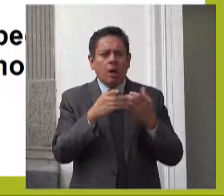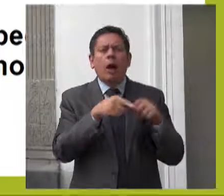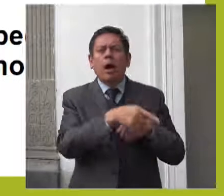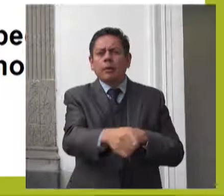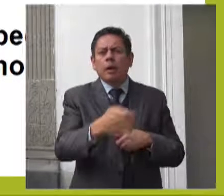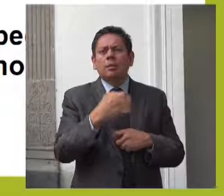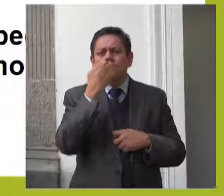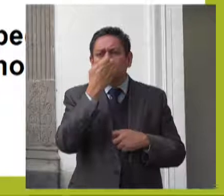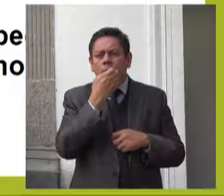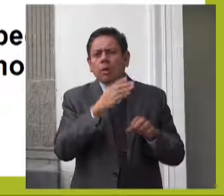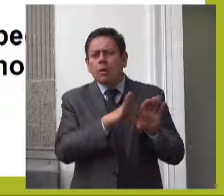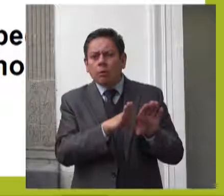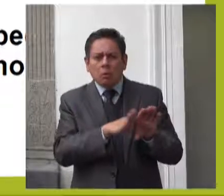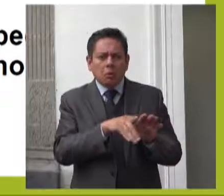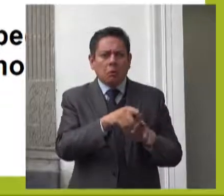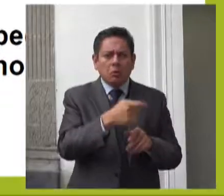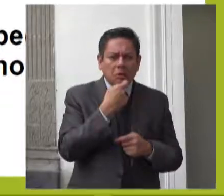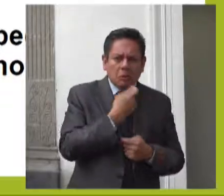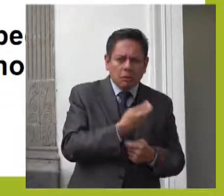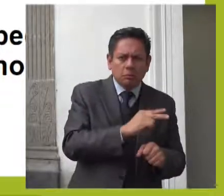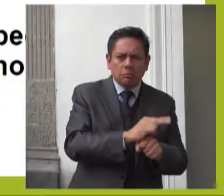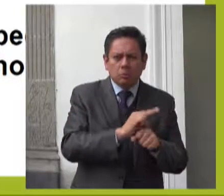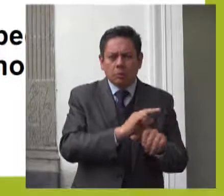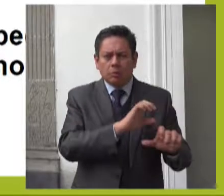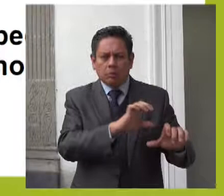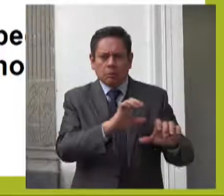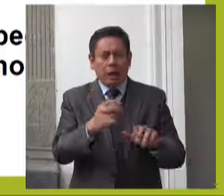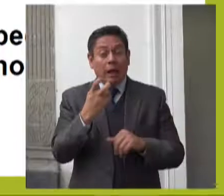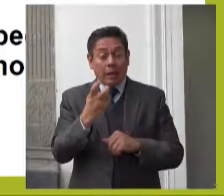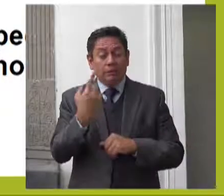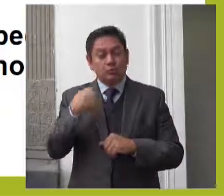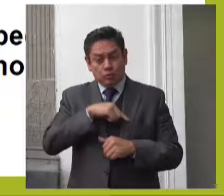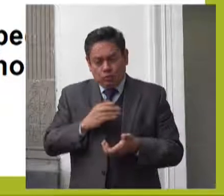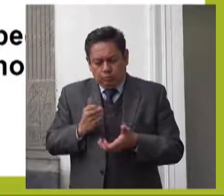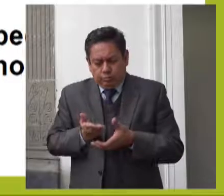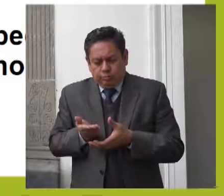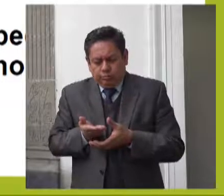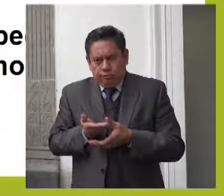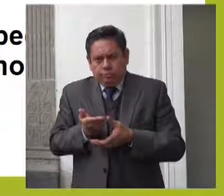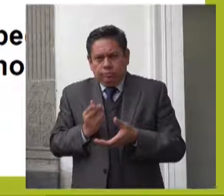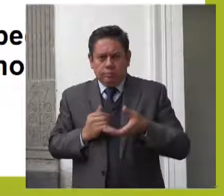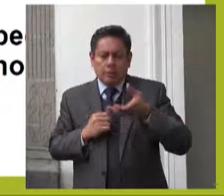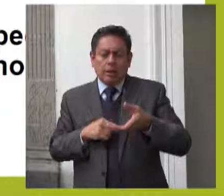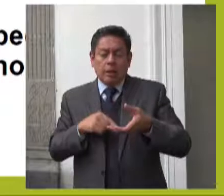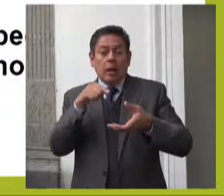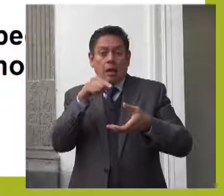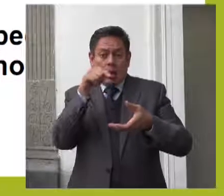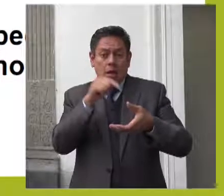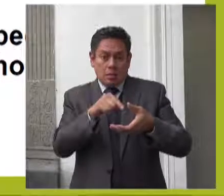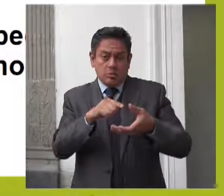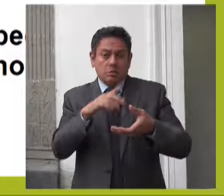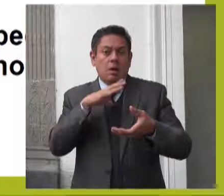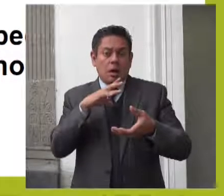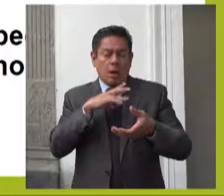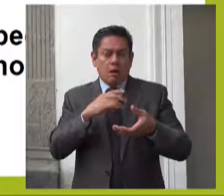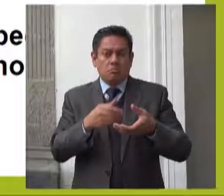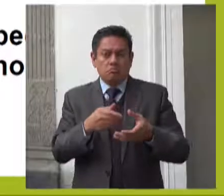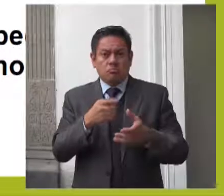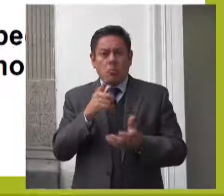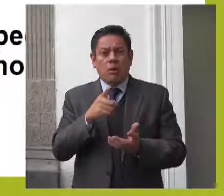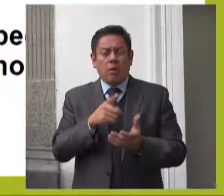consta en el expediente de queja correspondiente, el cual se encuentra conformado por ocho tomos,